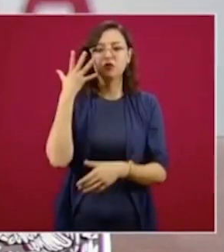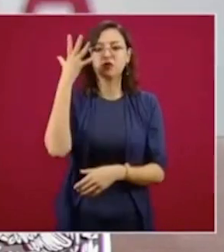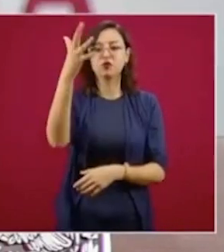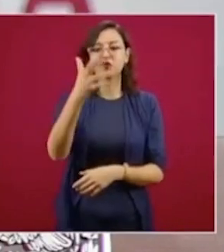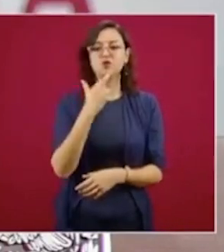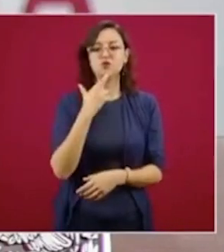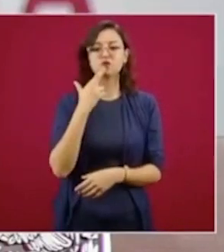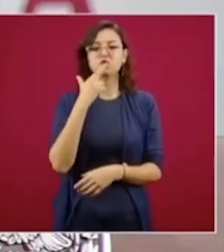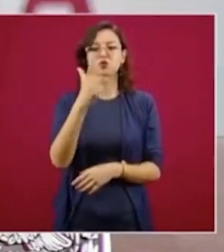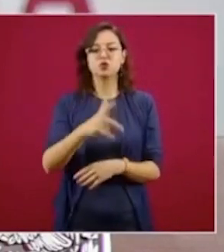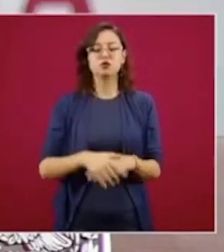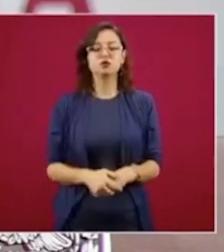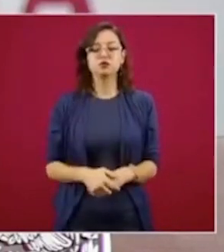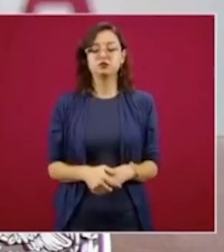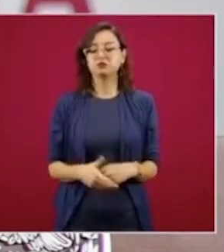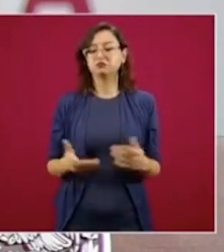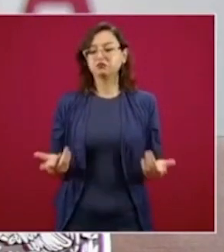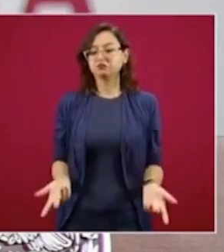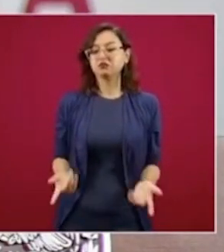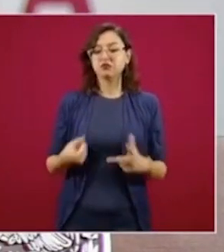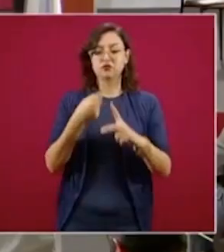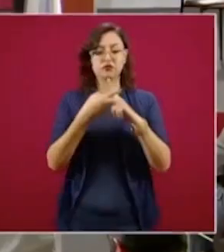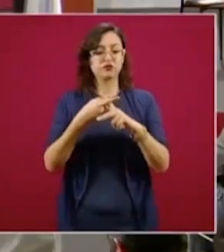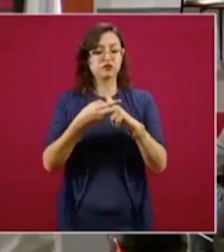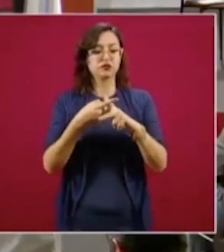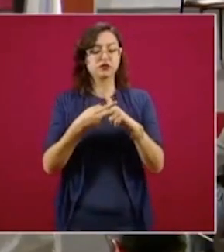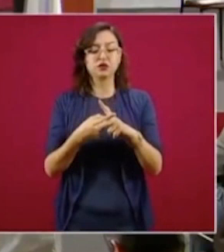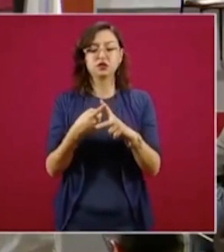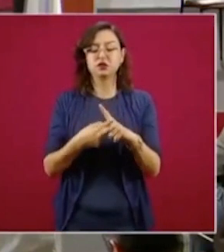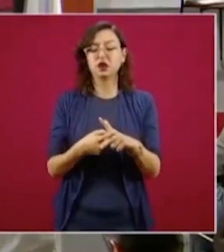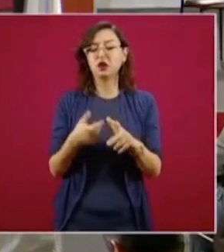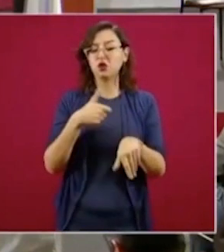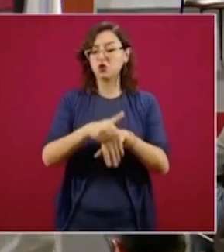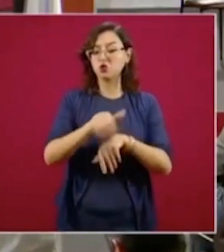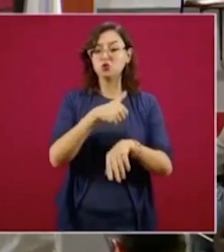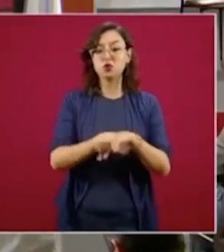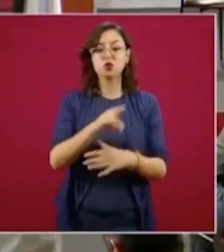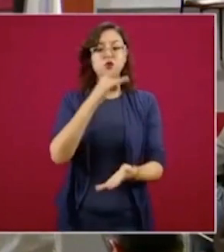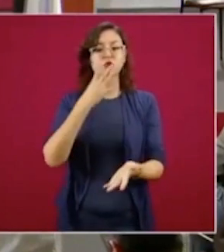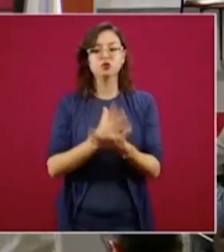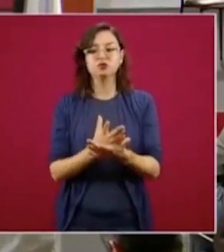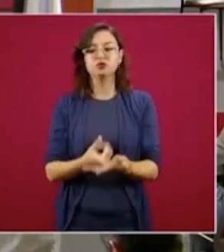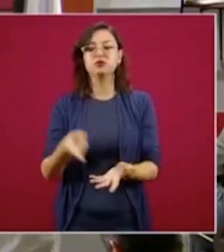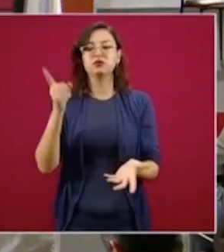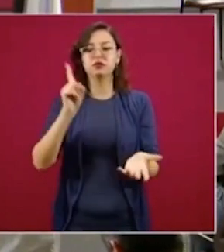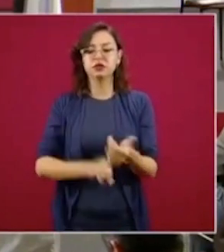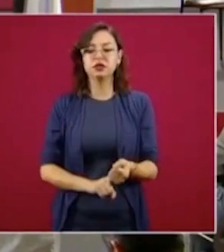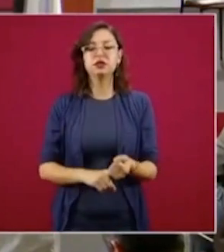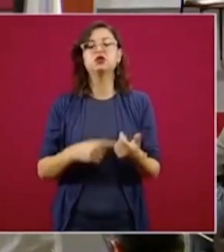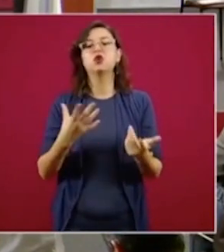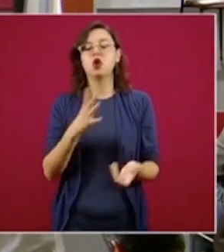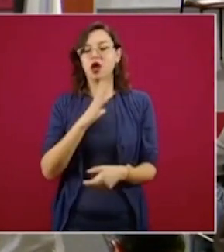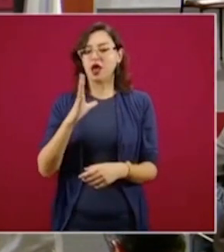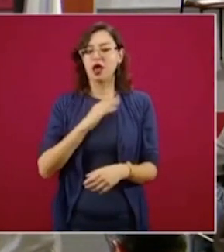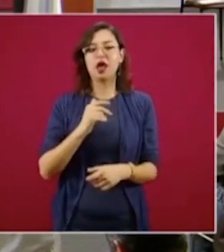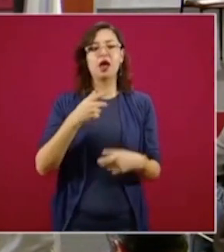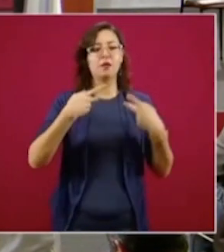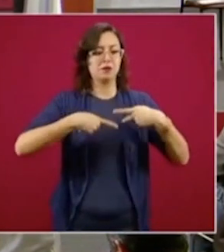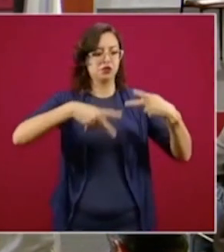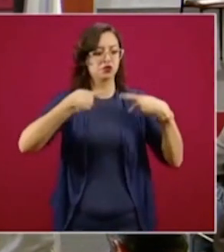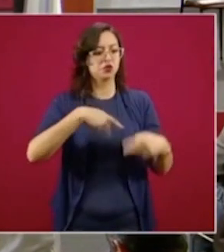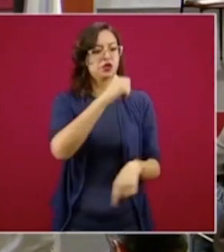Estos no son datos fríos, detrás de cada cifra hay una historia de vida. Es muy inspirador